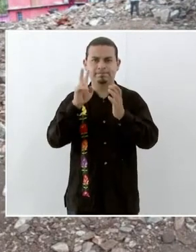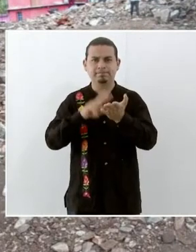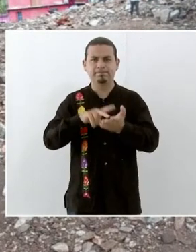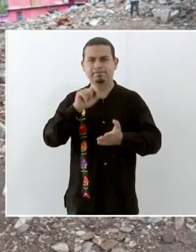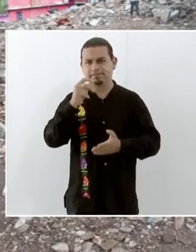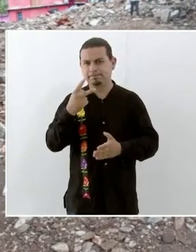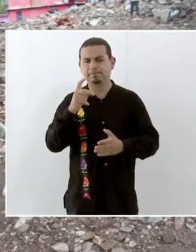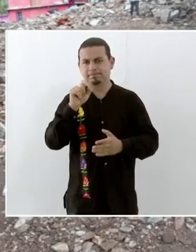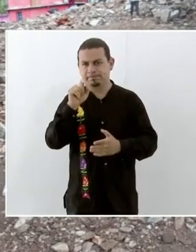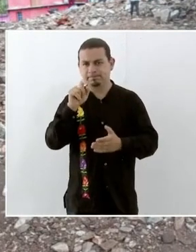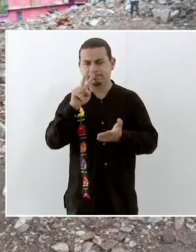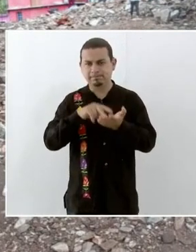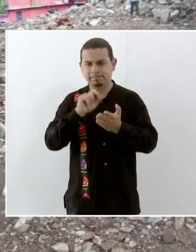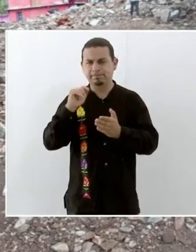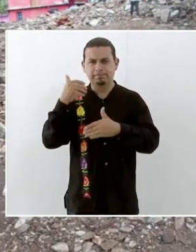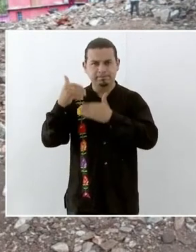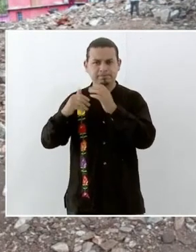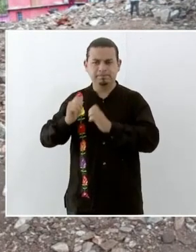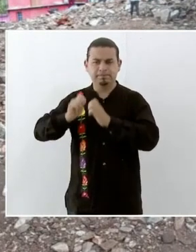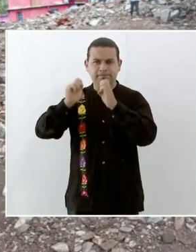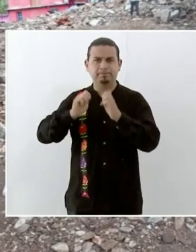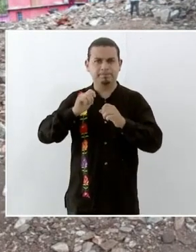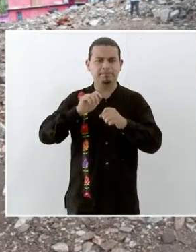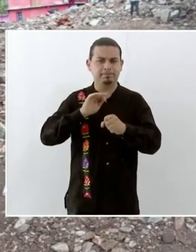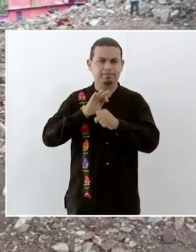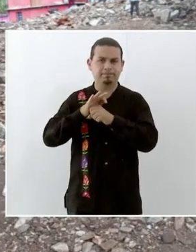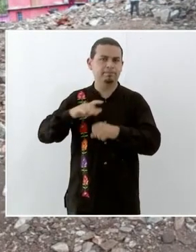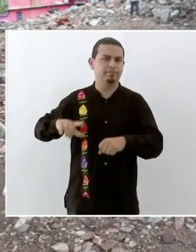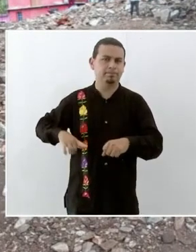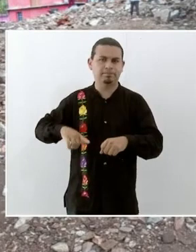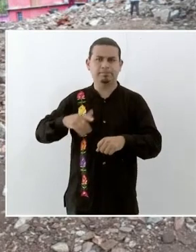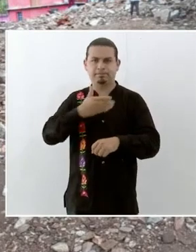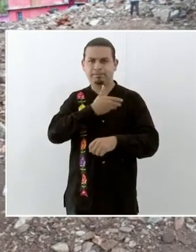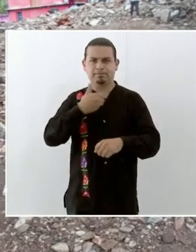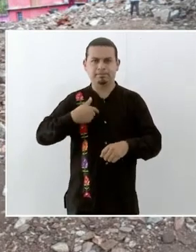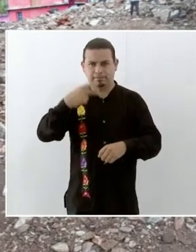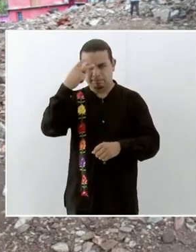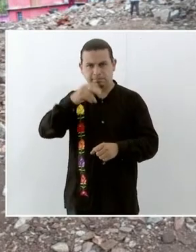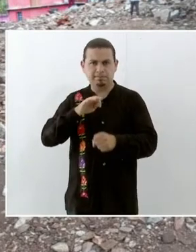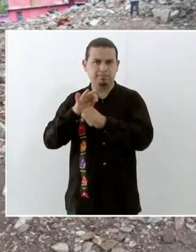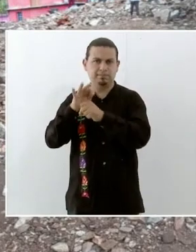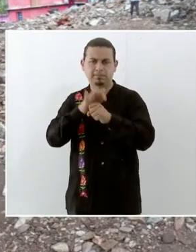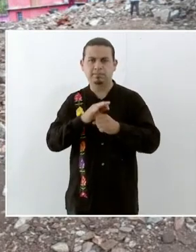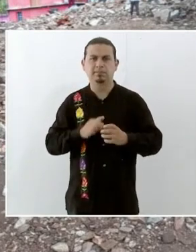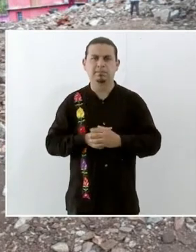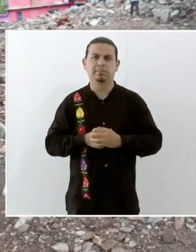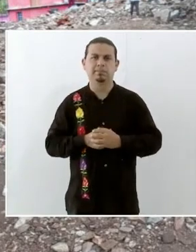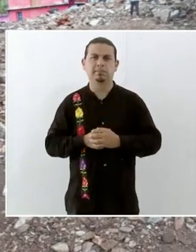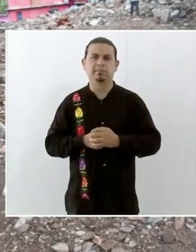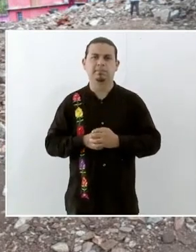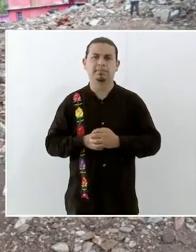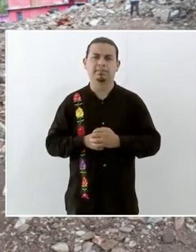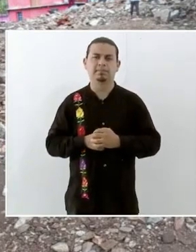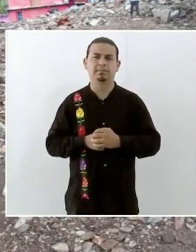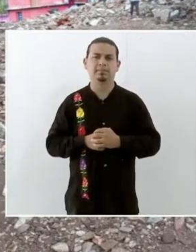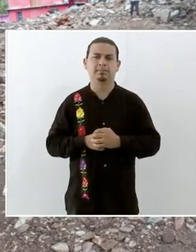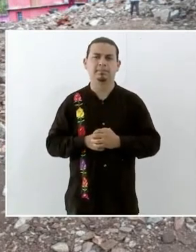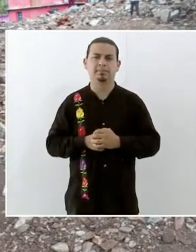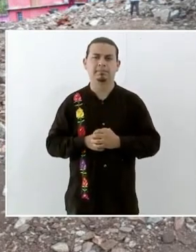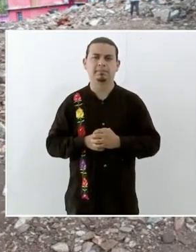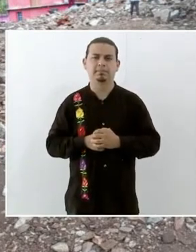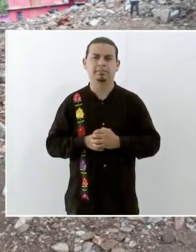de parte del compromiso del gobierno de México y se va a dispersar una inversión social de 92